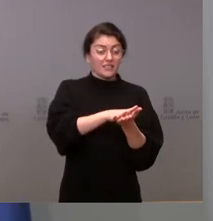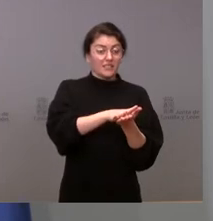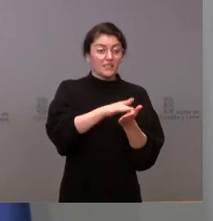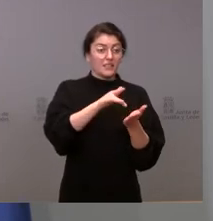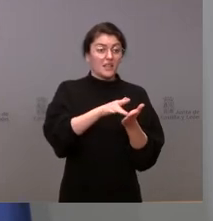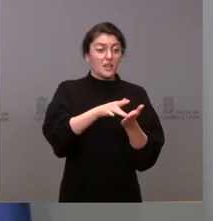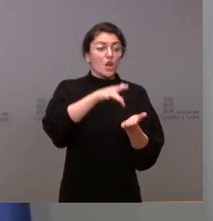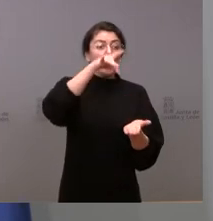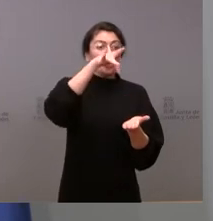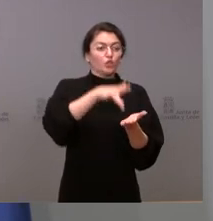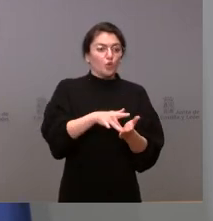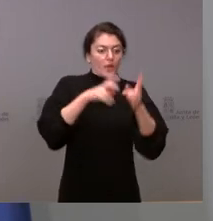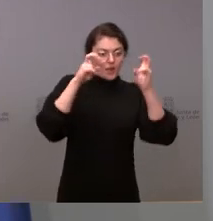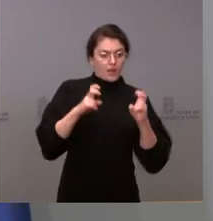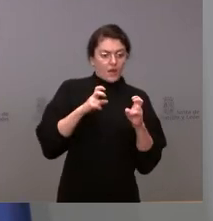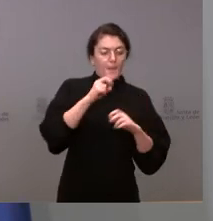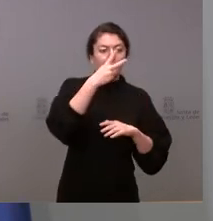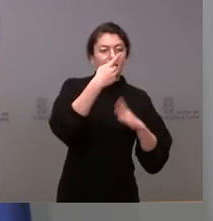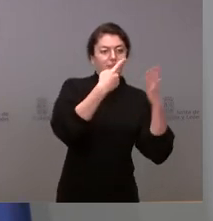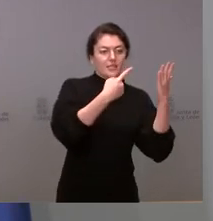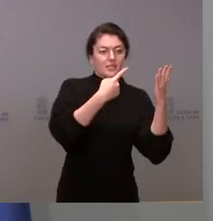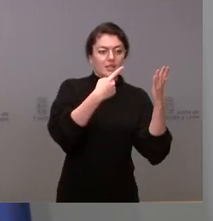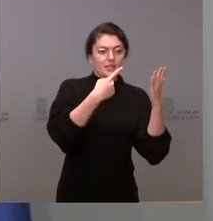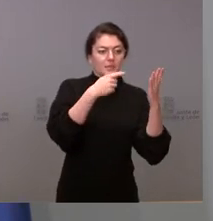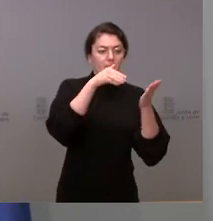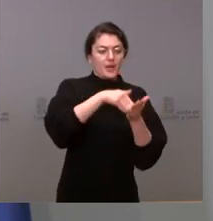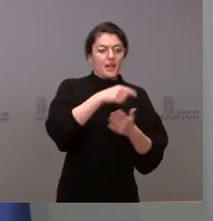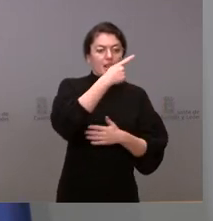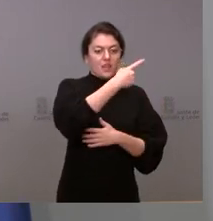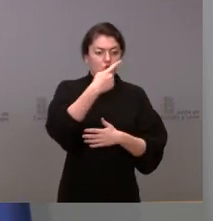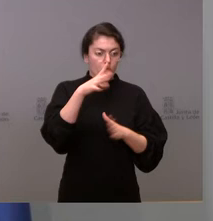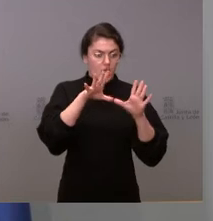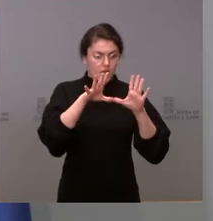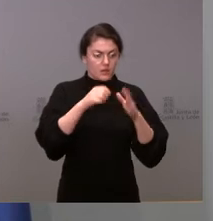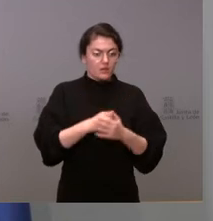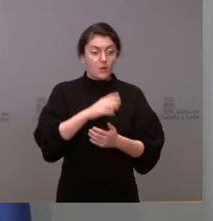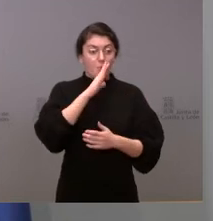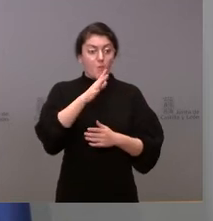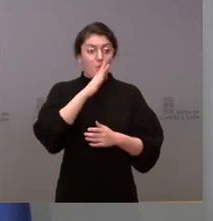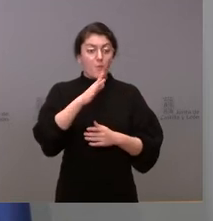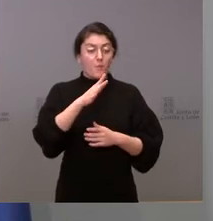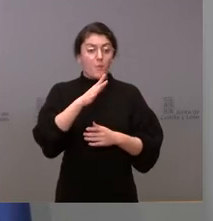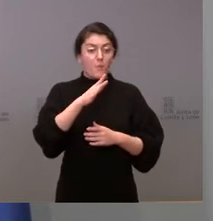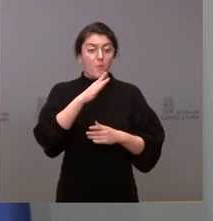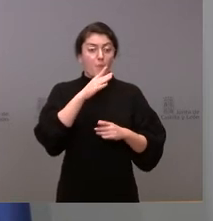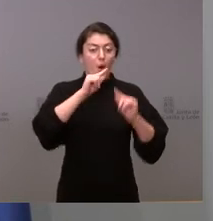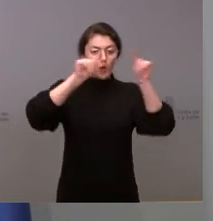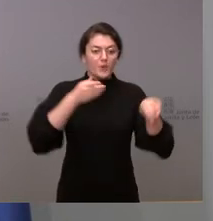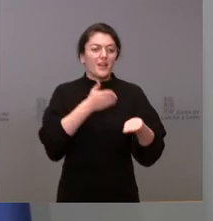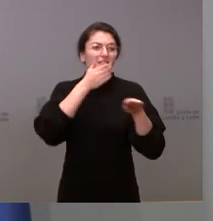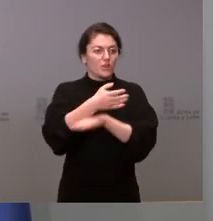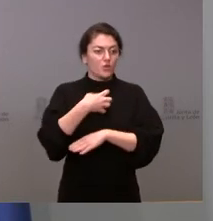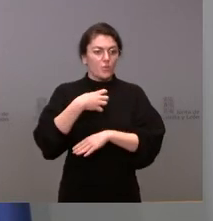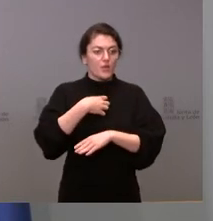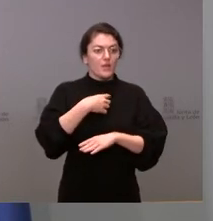.110, por el cierre perimetral 10.540, por reuniones de